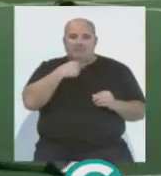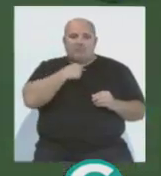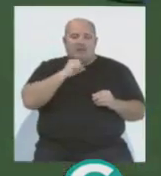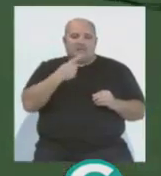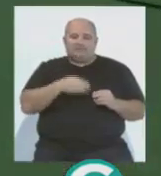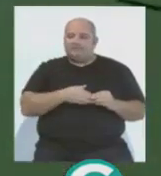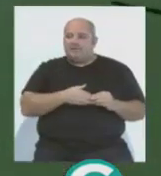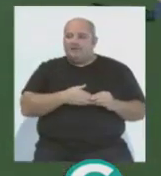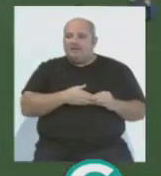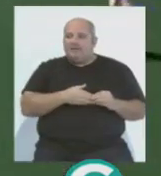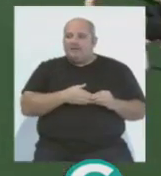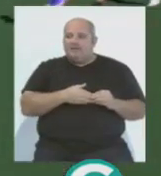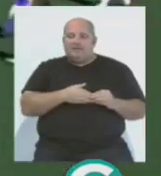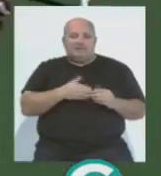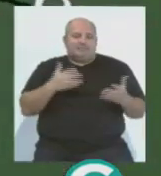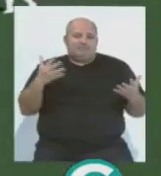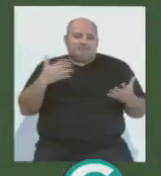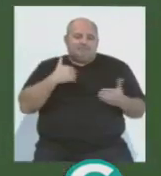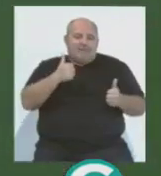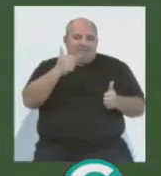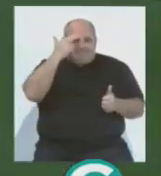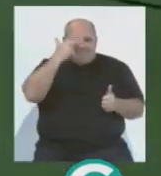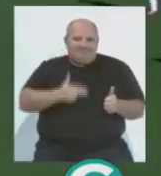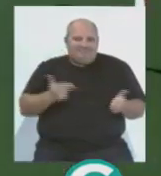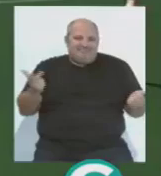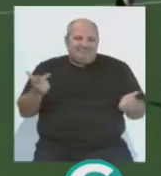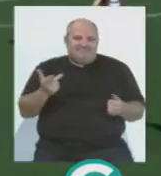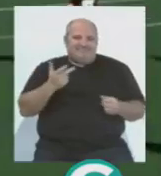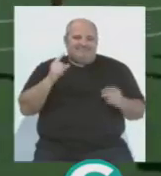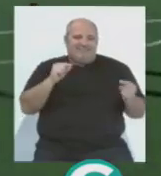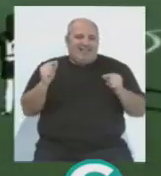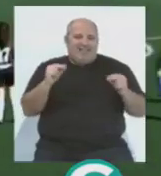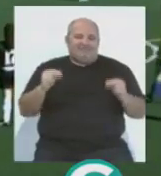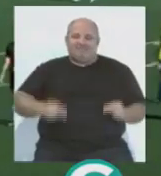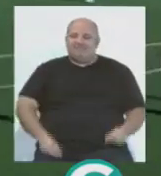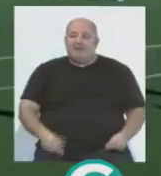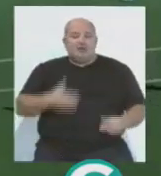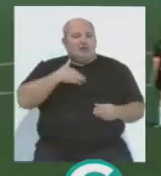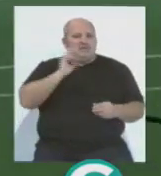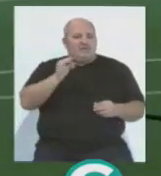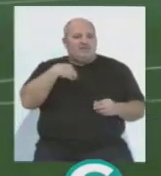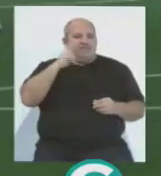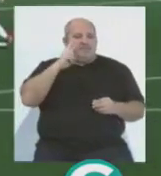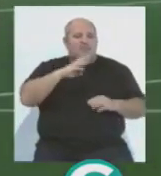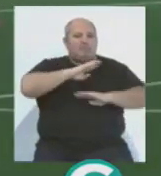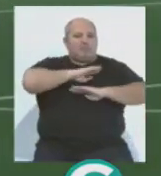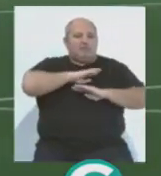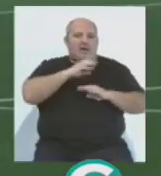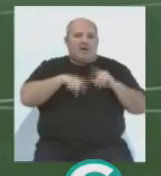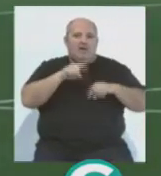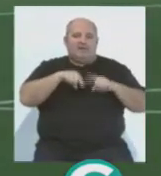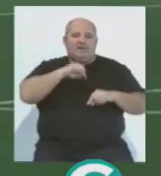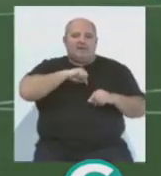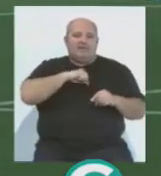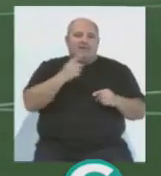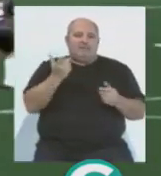a del equipo. Es respetable, hacía cada uno. Obre, yo sí, en verdad que siempre con los porteros tengo ahí algo más